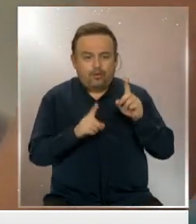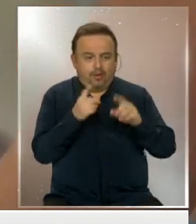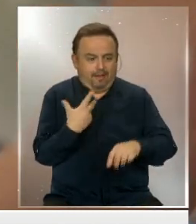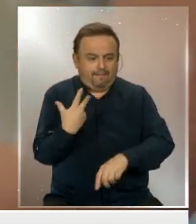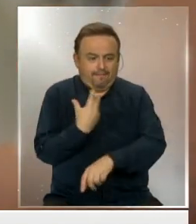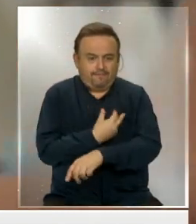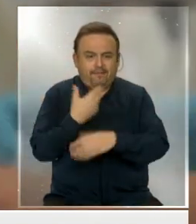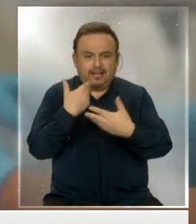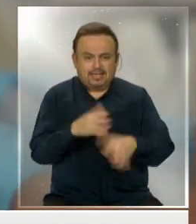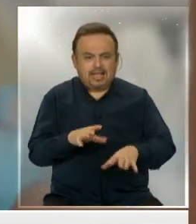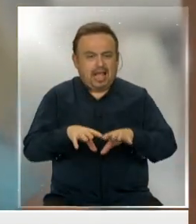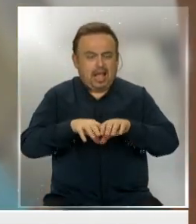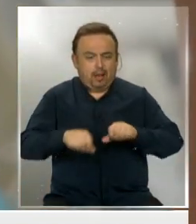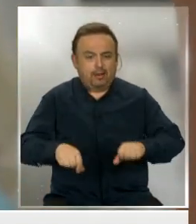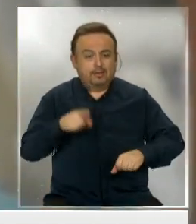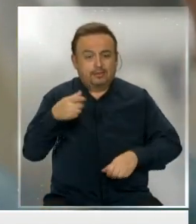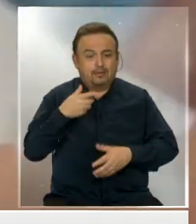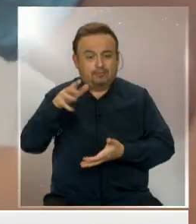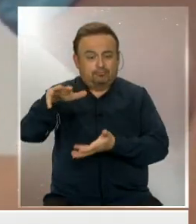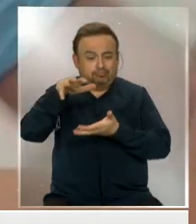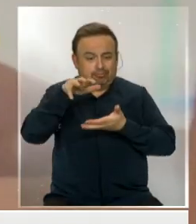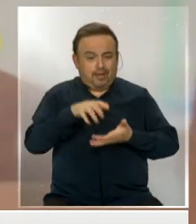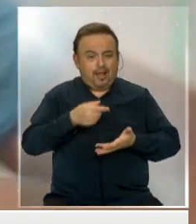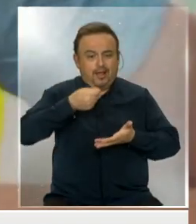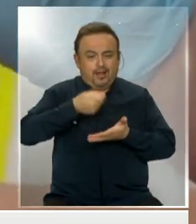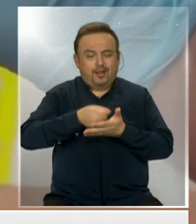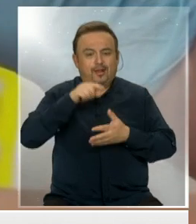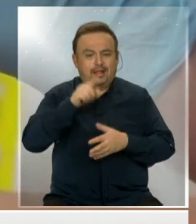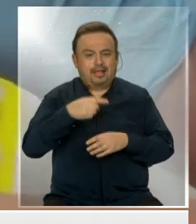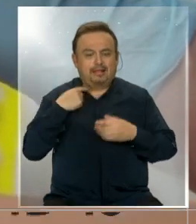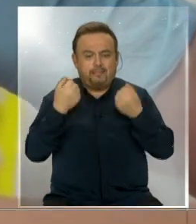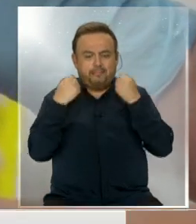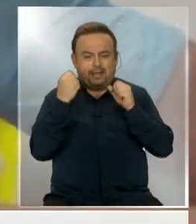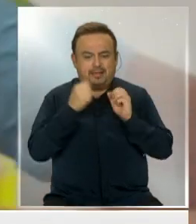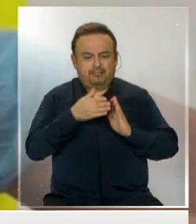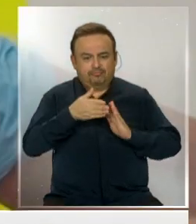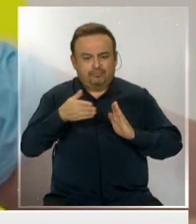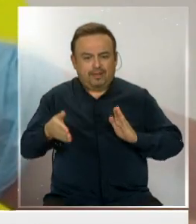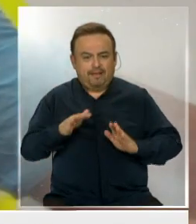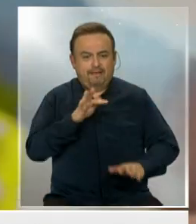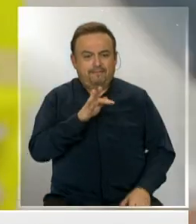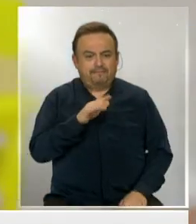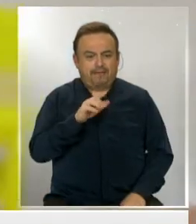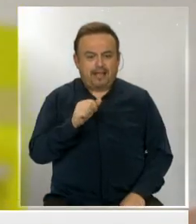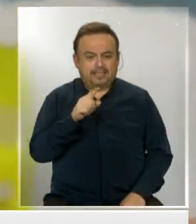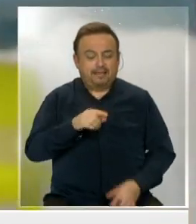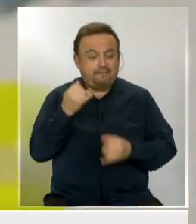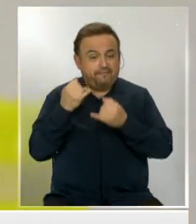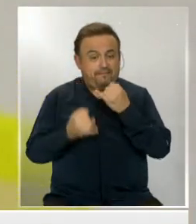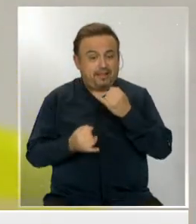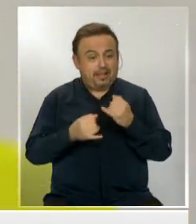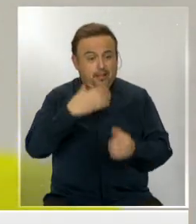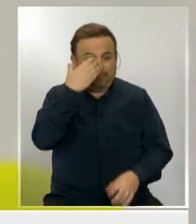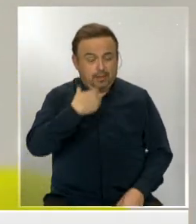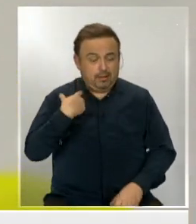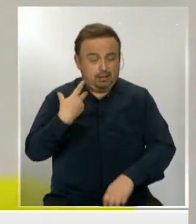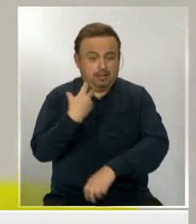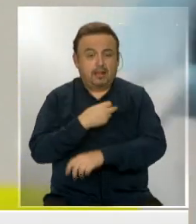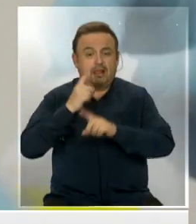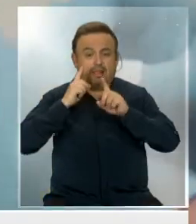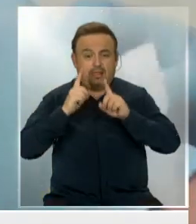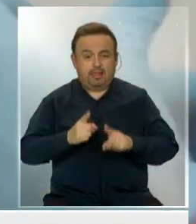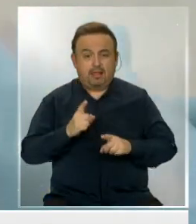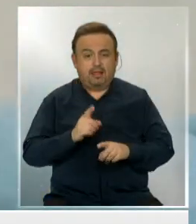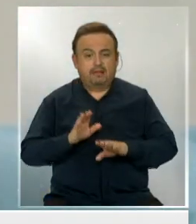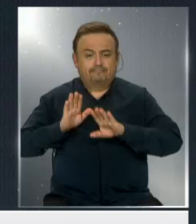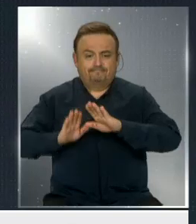gobiernos ya tenían acuerdos para obtener dosis y ser parte de sus ensayos. En su fase final de pruebas en humanos tuvieron que apretar